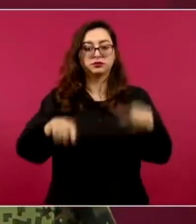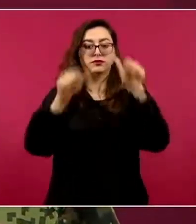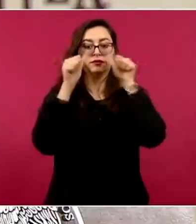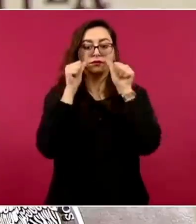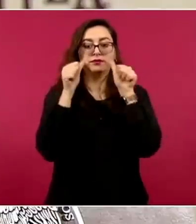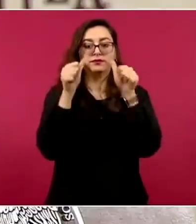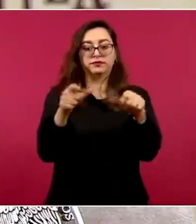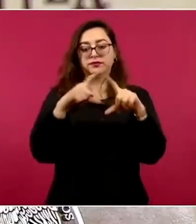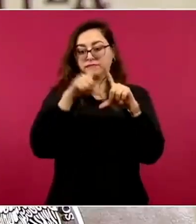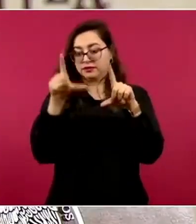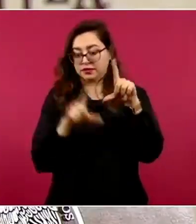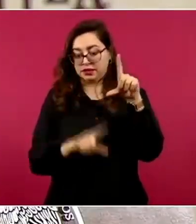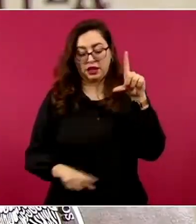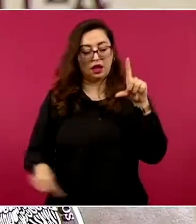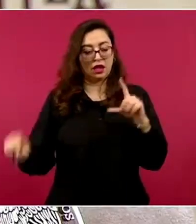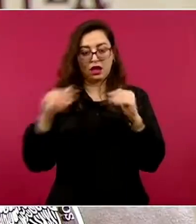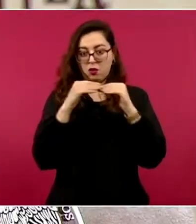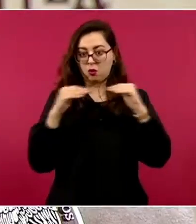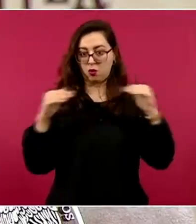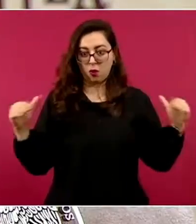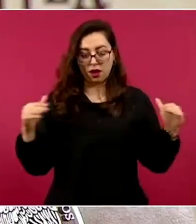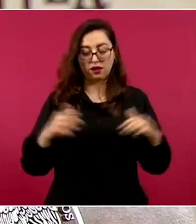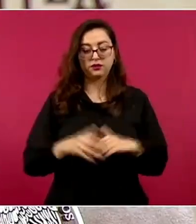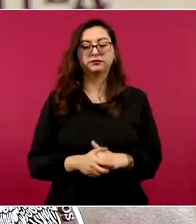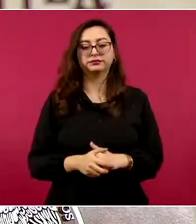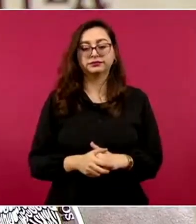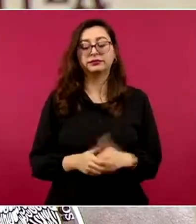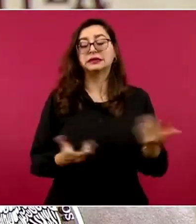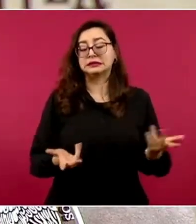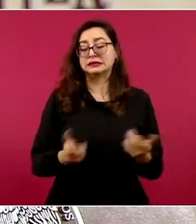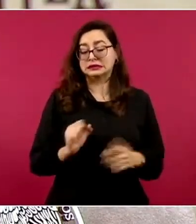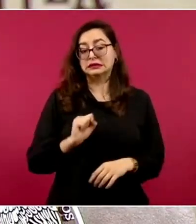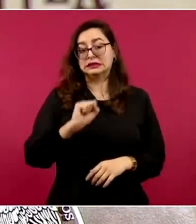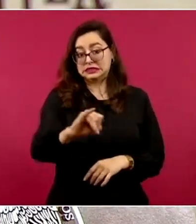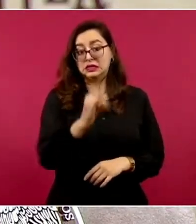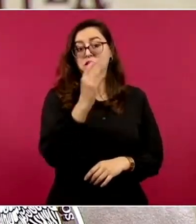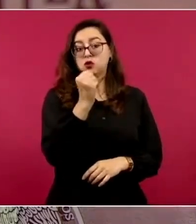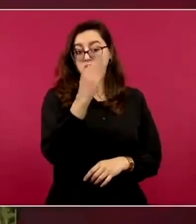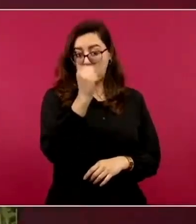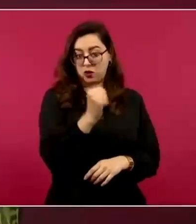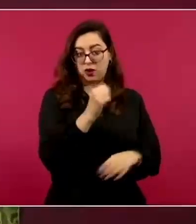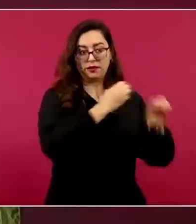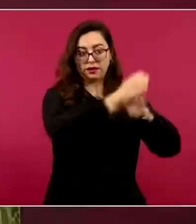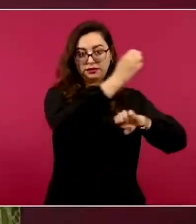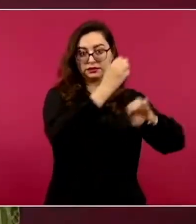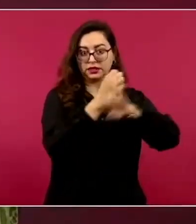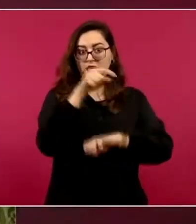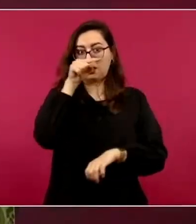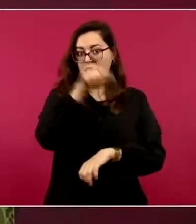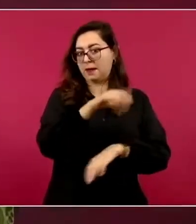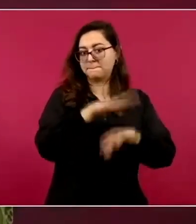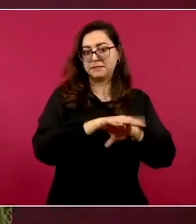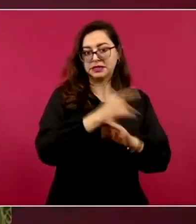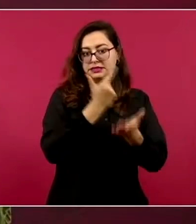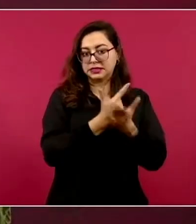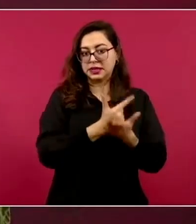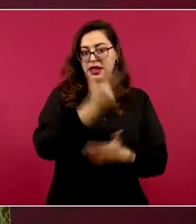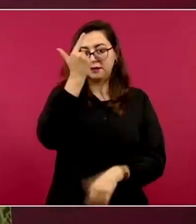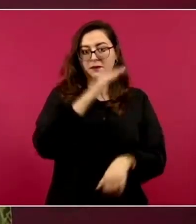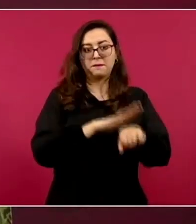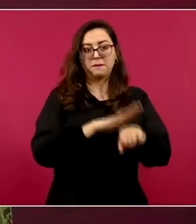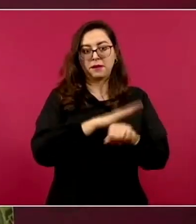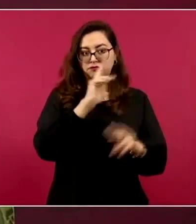tenemos también identificado a nueve estados que son prioritarios, donde se presentan la mayor cantidad de